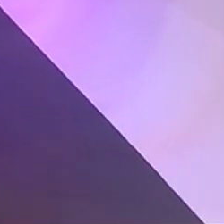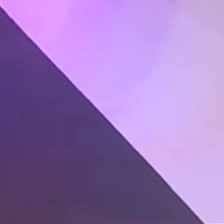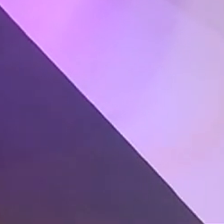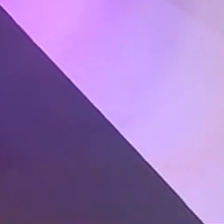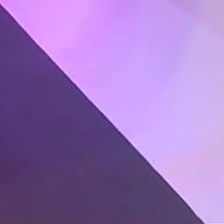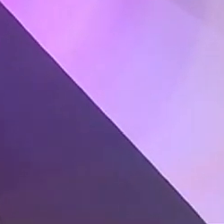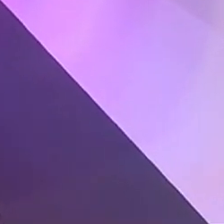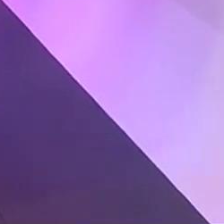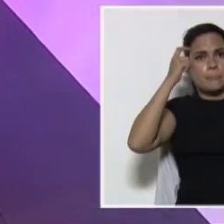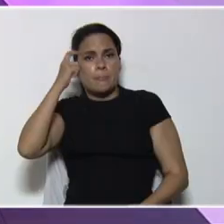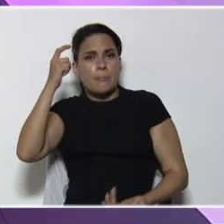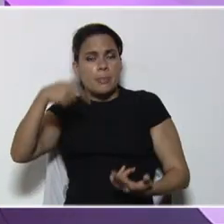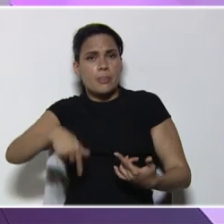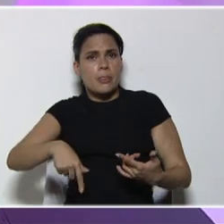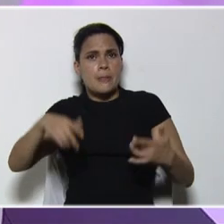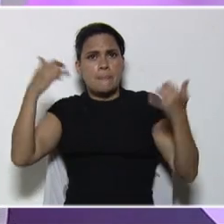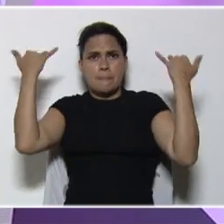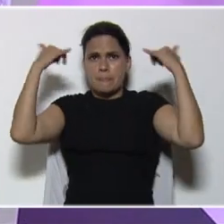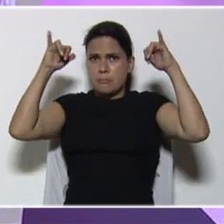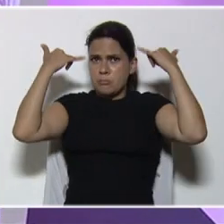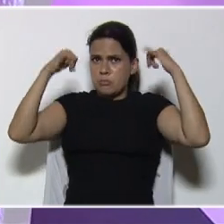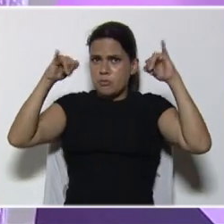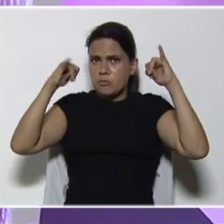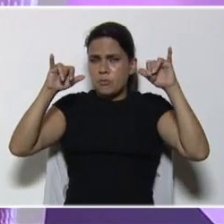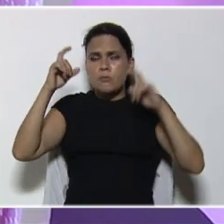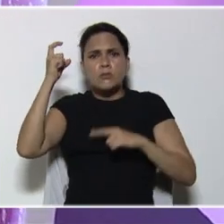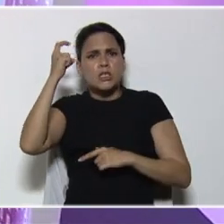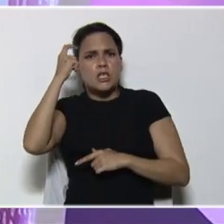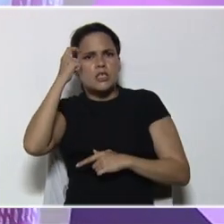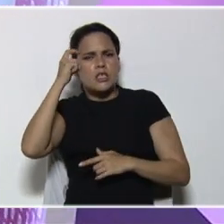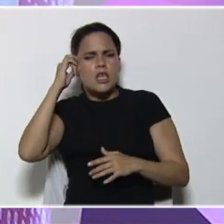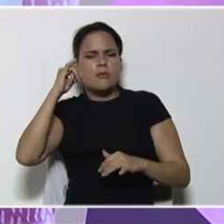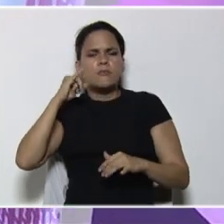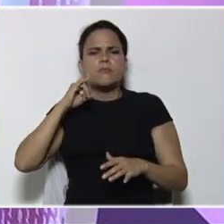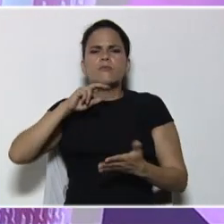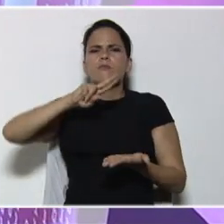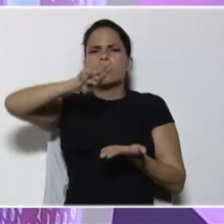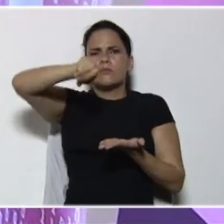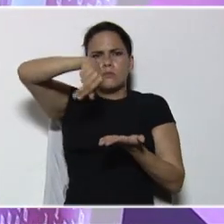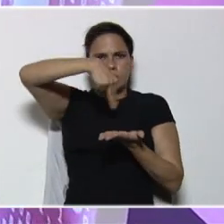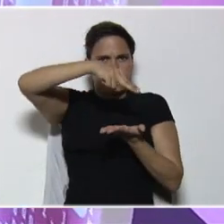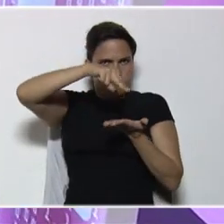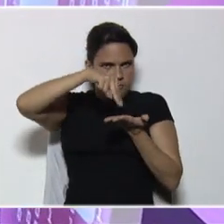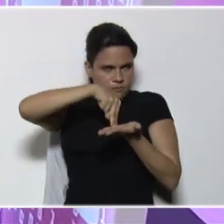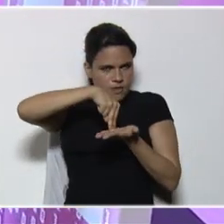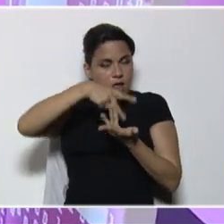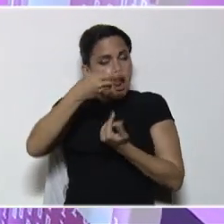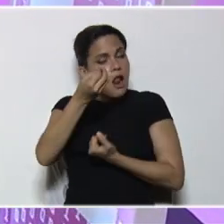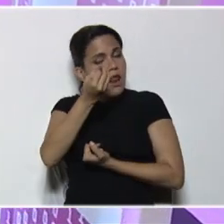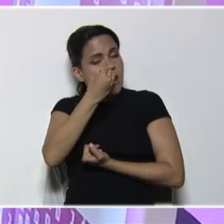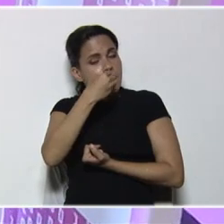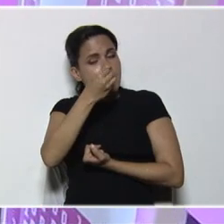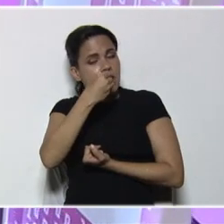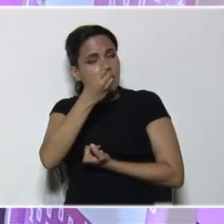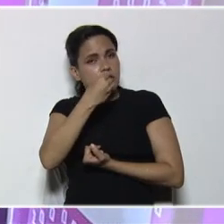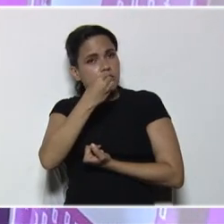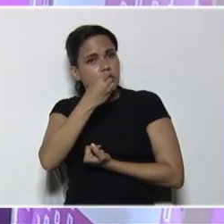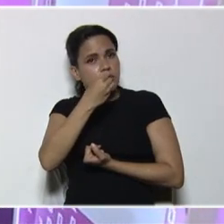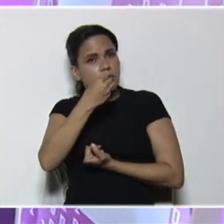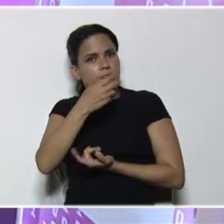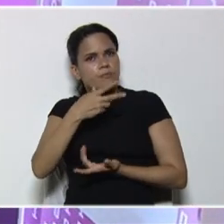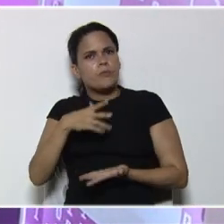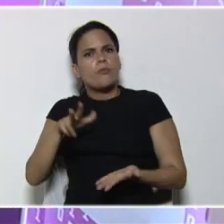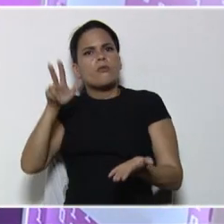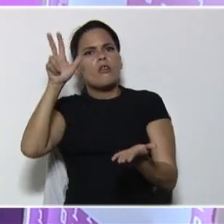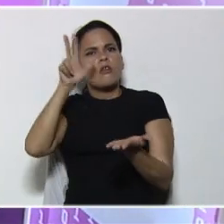El día de hoy estamos celebrando el Día Nacional de la Alimentación, decretado así